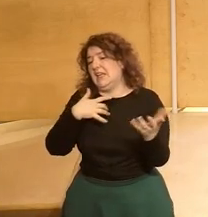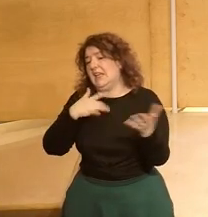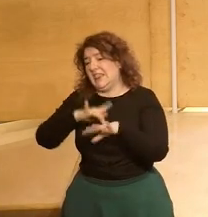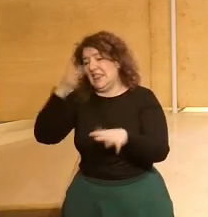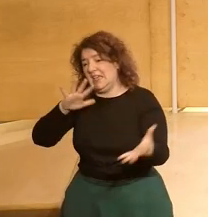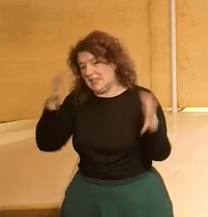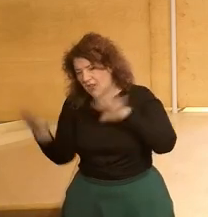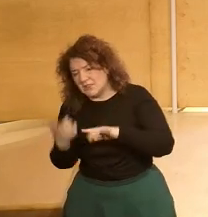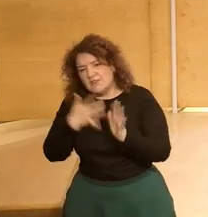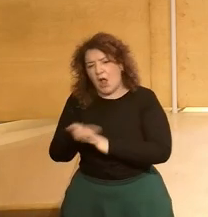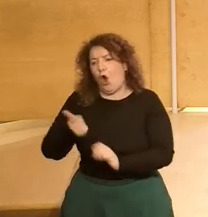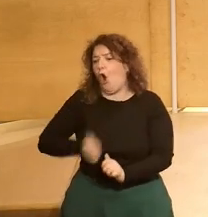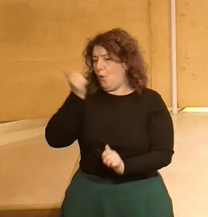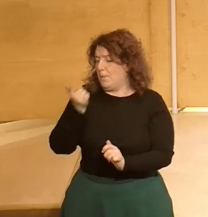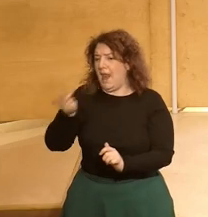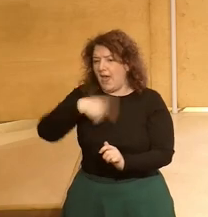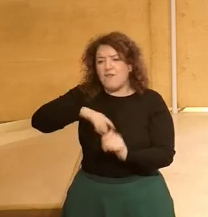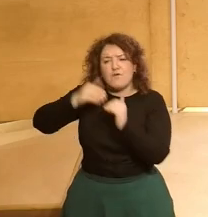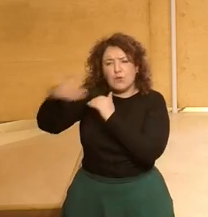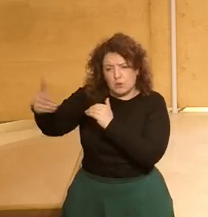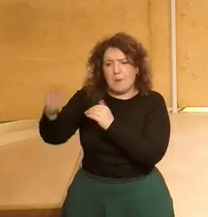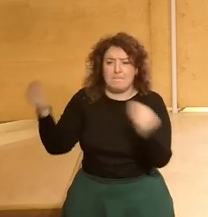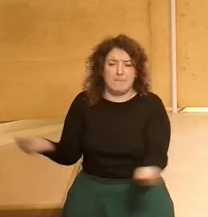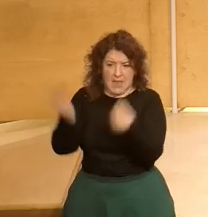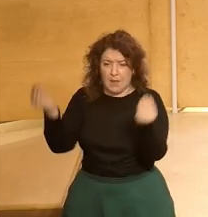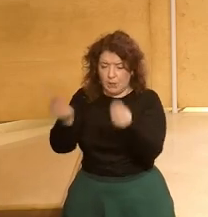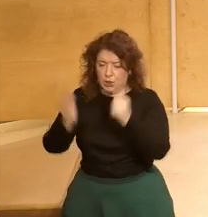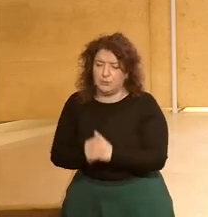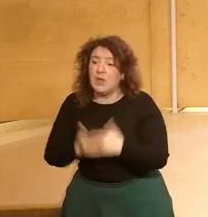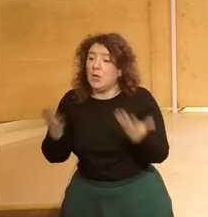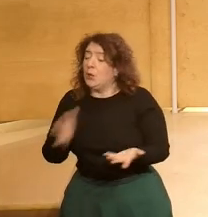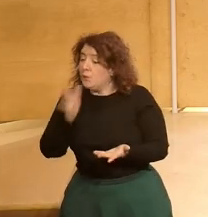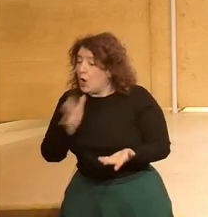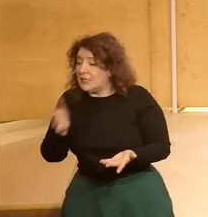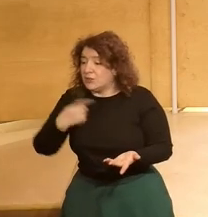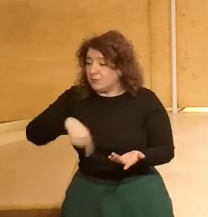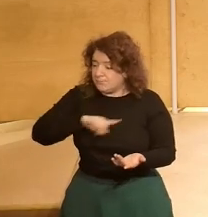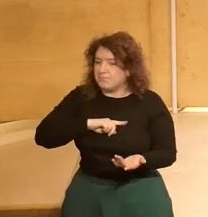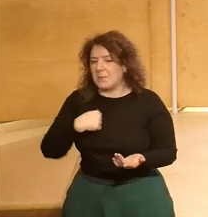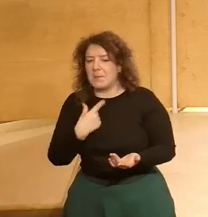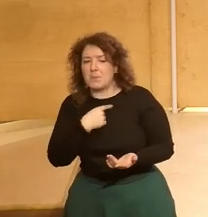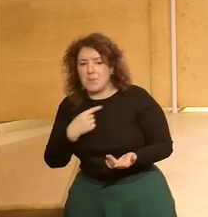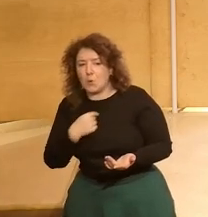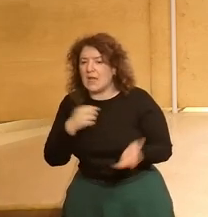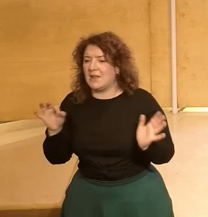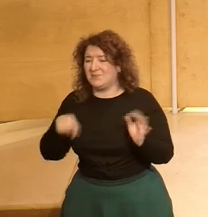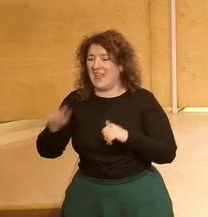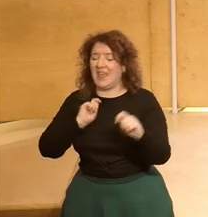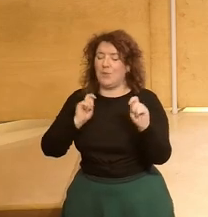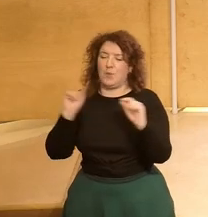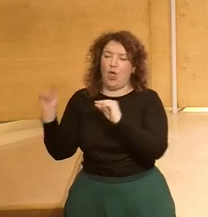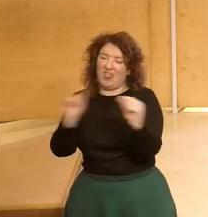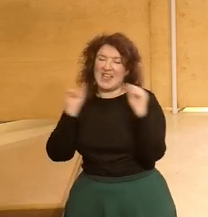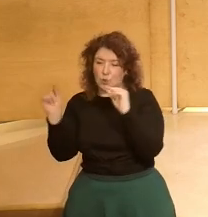a una mejor situación en el futuro. Y es por esto que me gustaría comenzar esta discusión